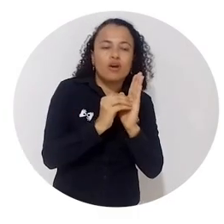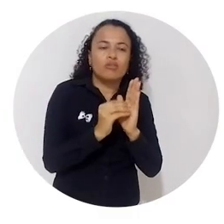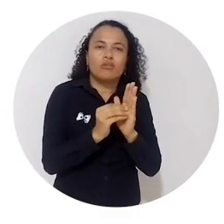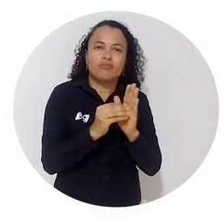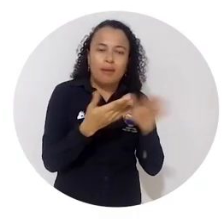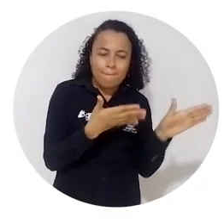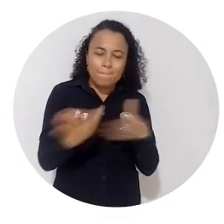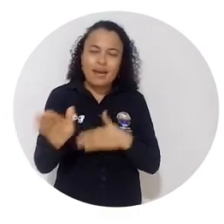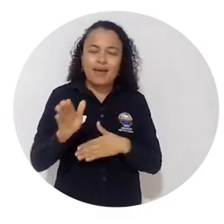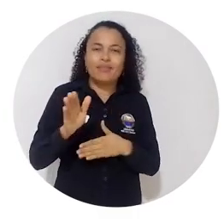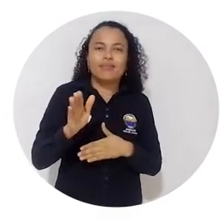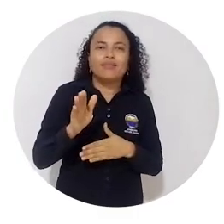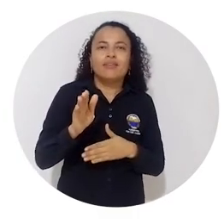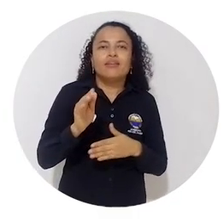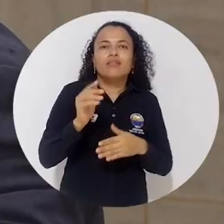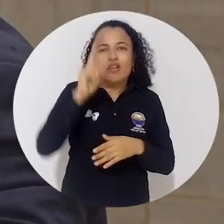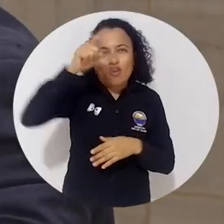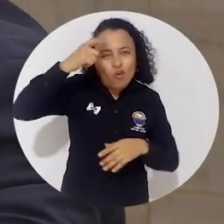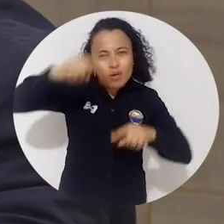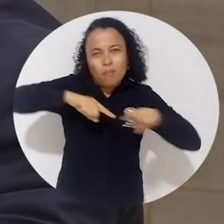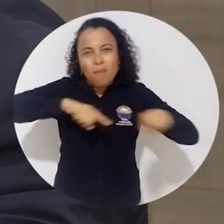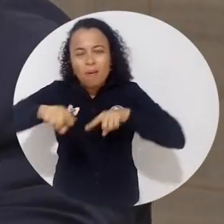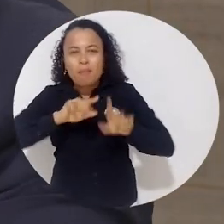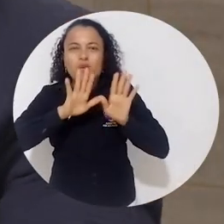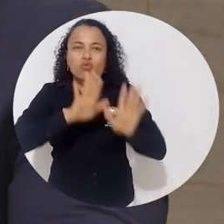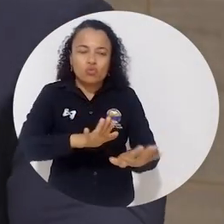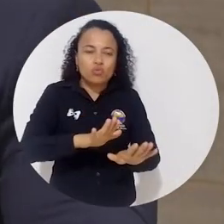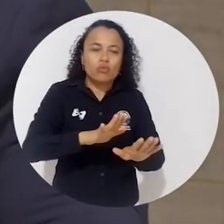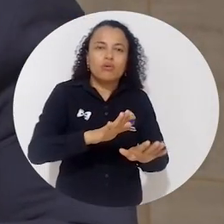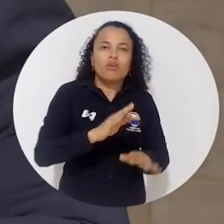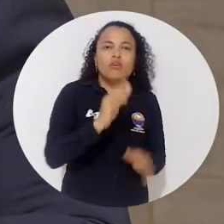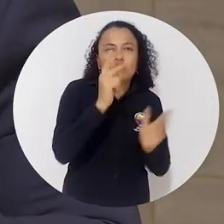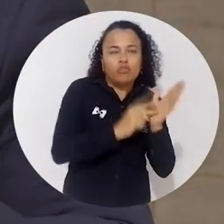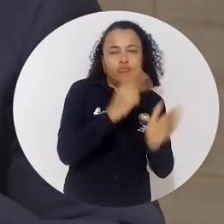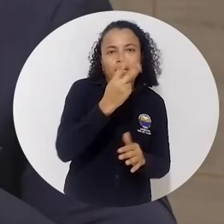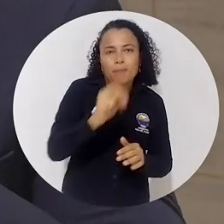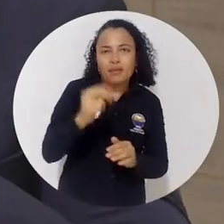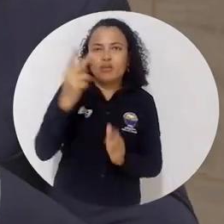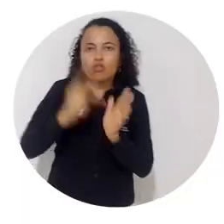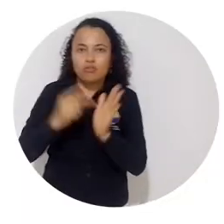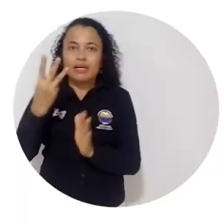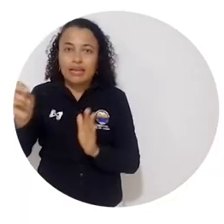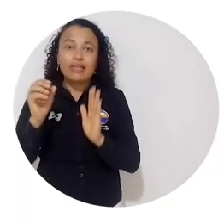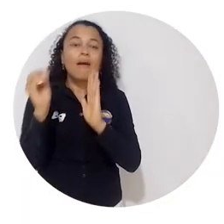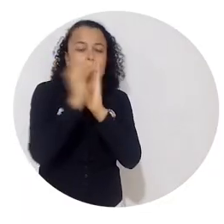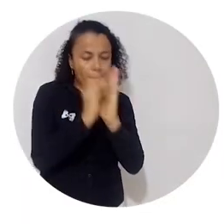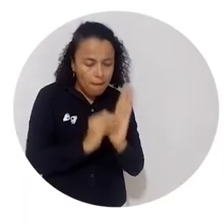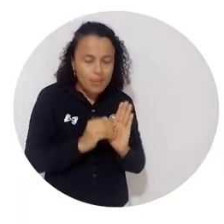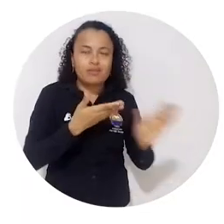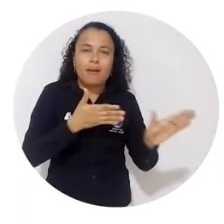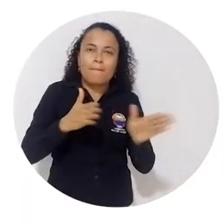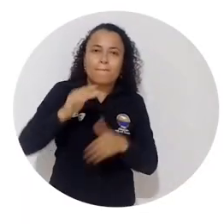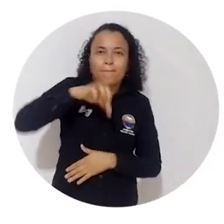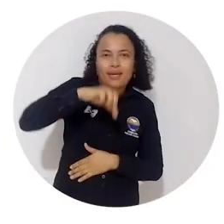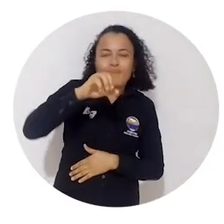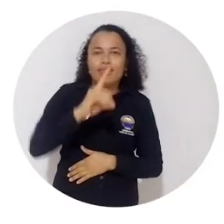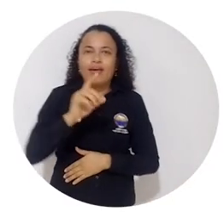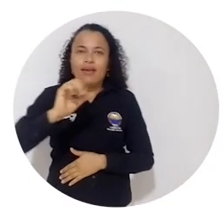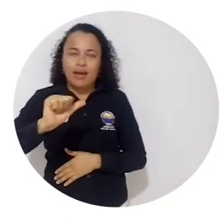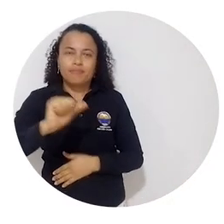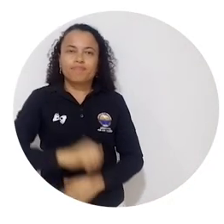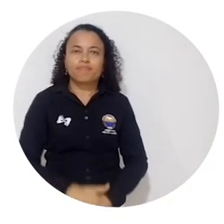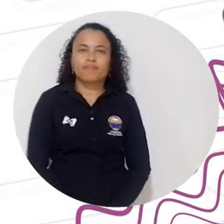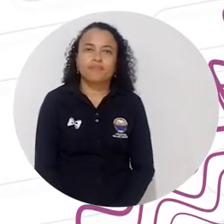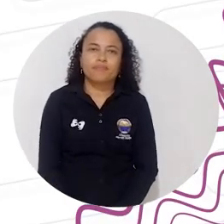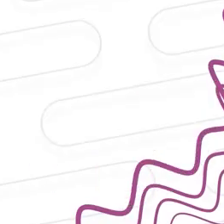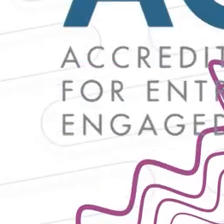el Plan de Gobierno 2020-2024 que trascendió como una de las prioridades estratégicas consignadas en el Plan de Desarrollo Universitario 2020